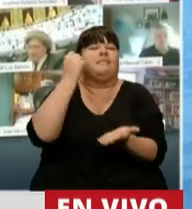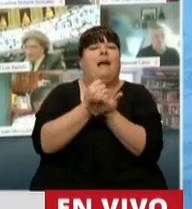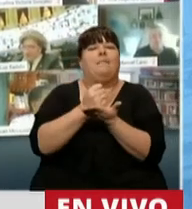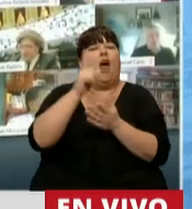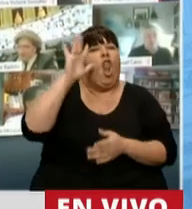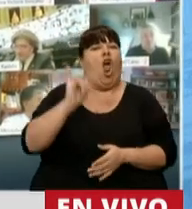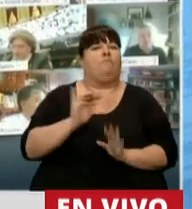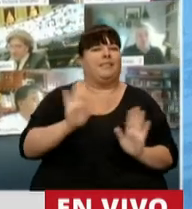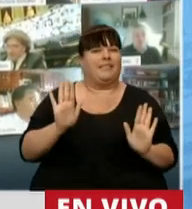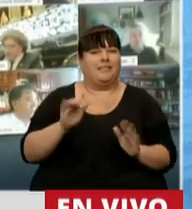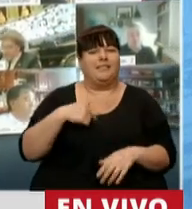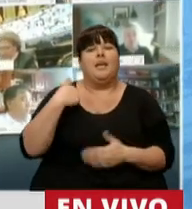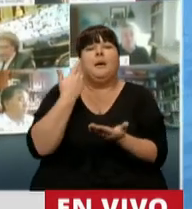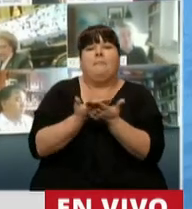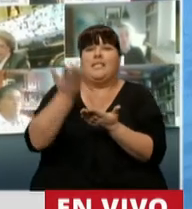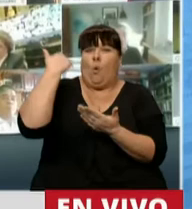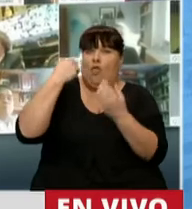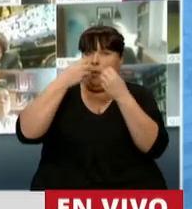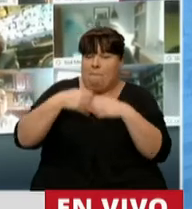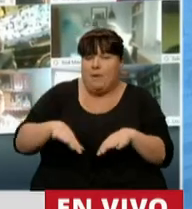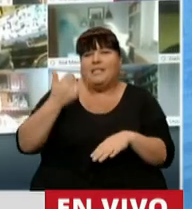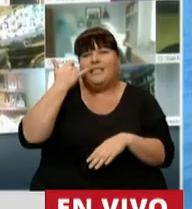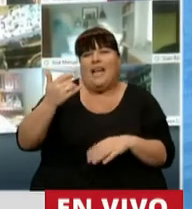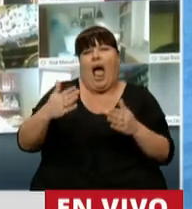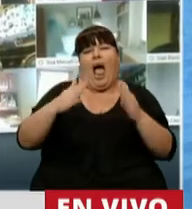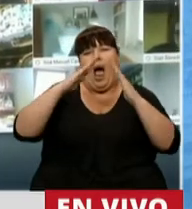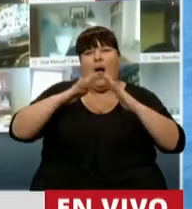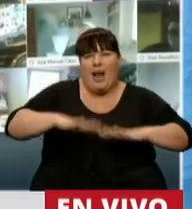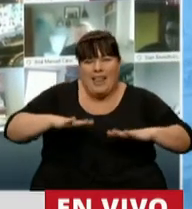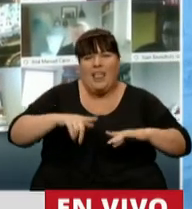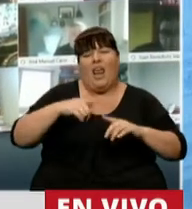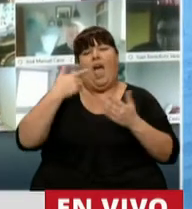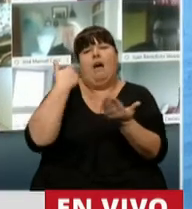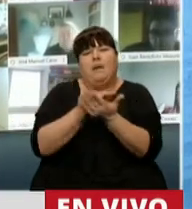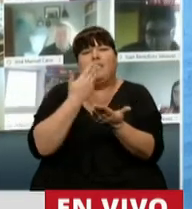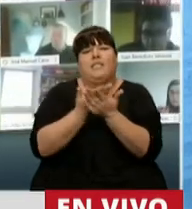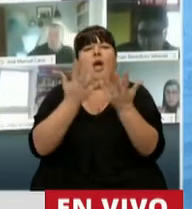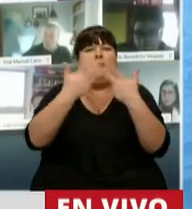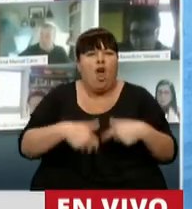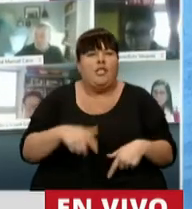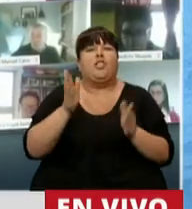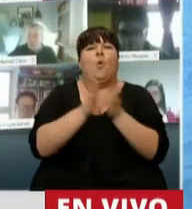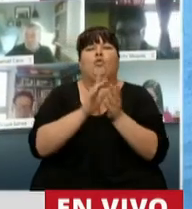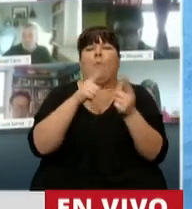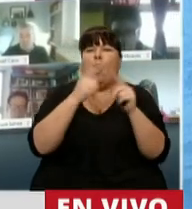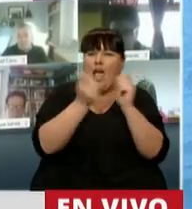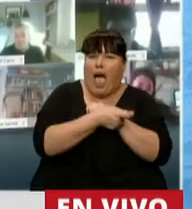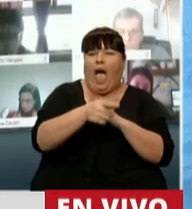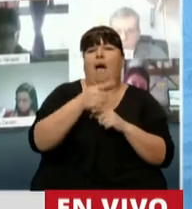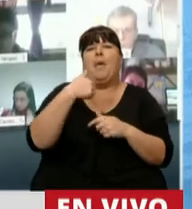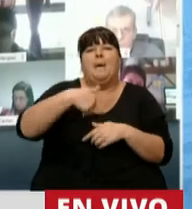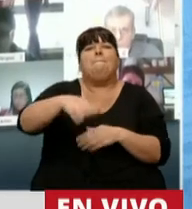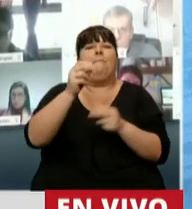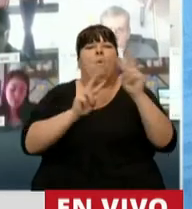Cristóbal López. Hemos presentado desde el comienzo de la larga ya cuarentena muchísimos proyectos de ley desde Juntos por el Cambio tendientes